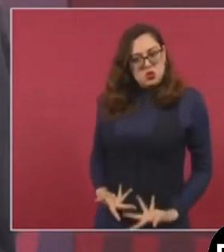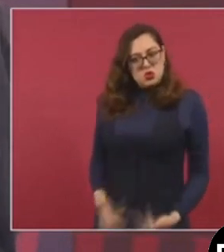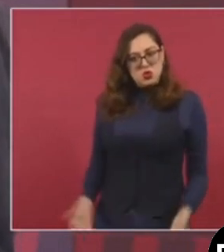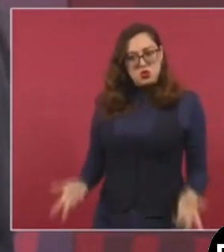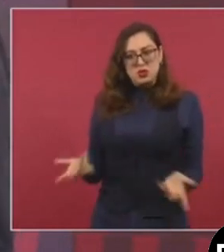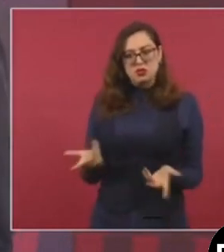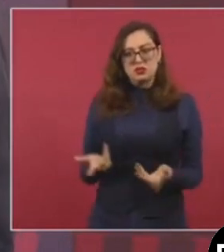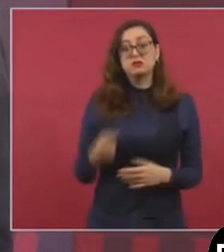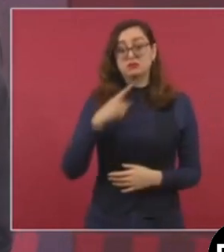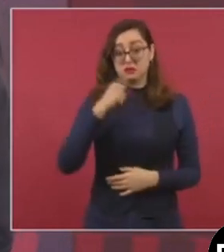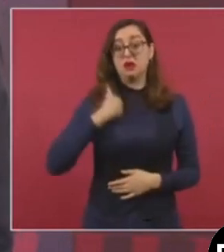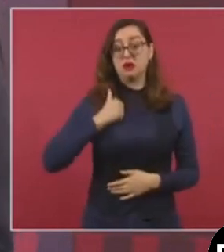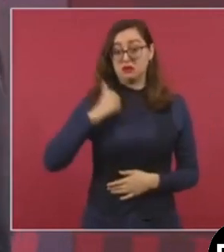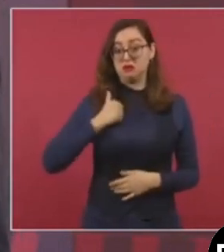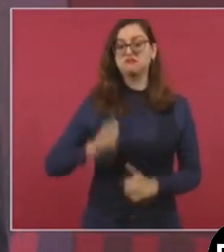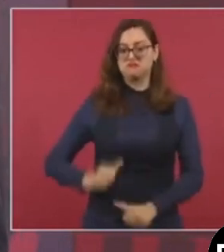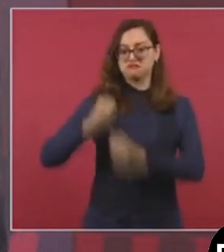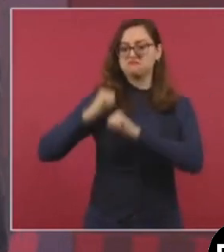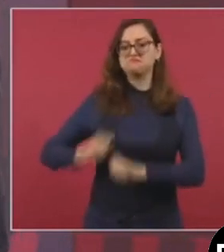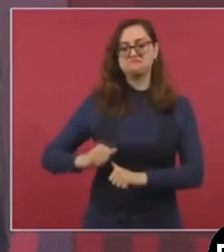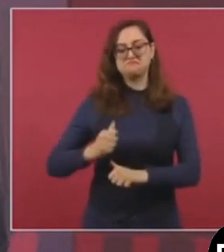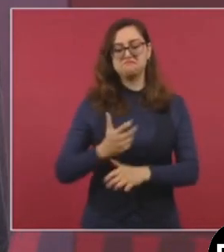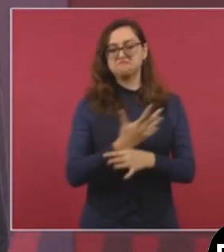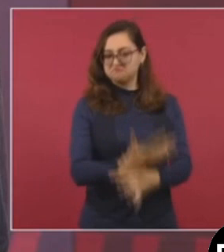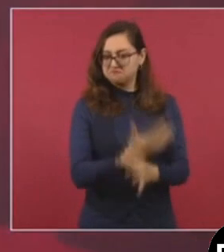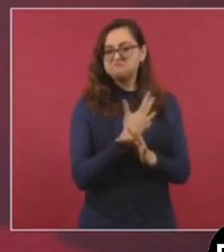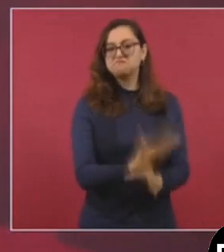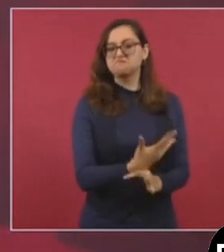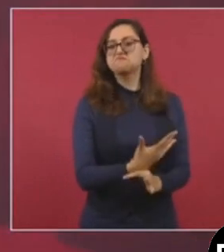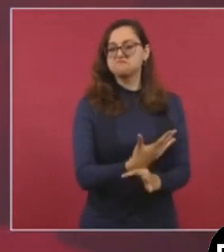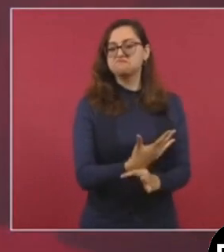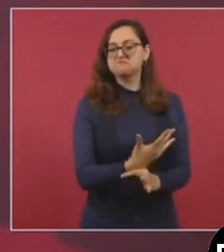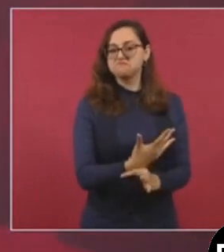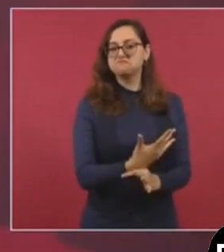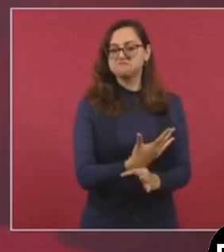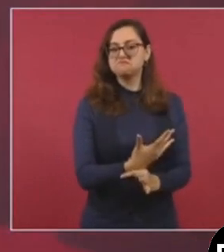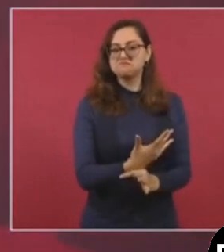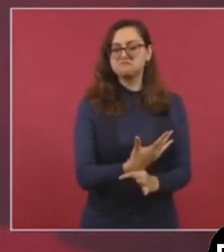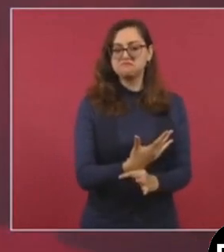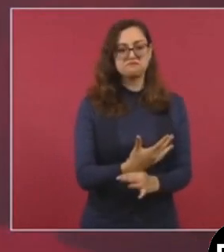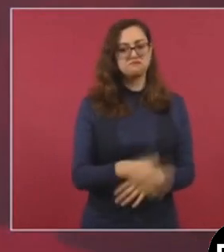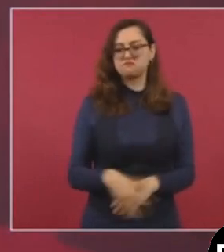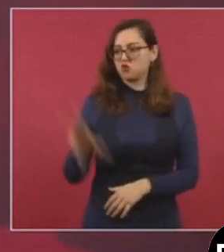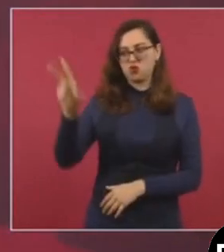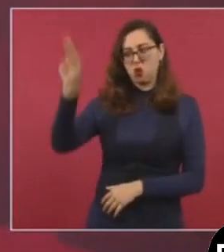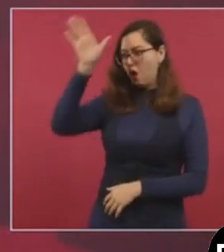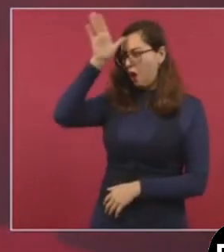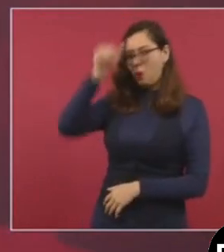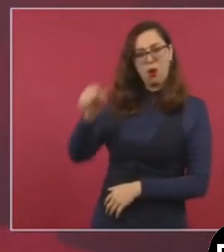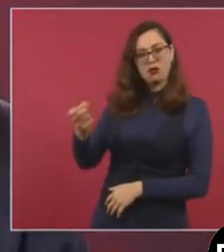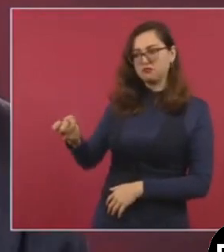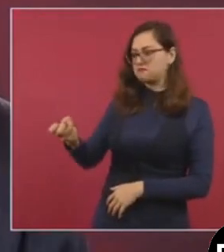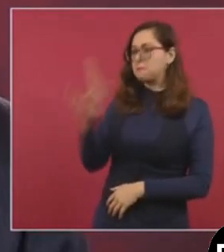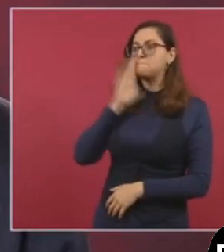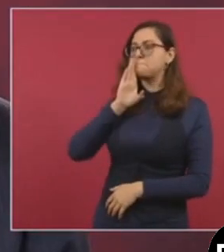Y Canadá ayer protestó por estos